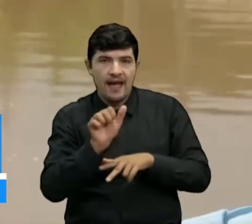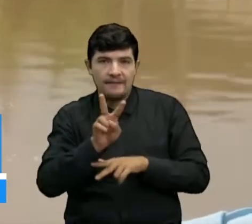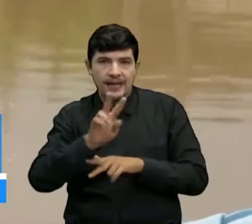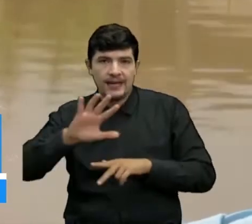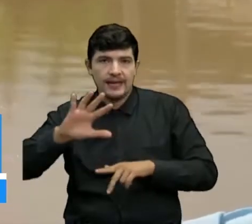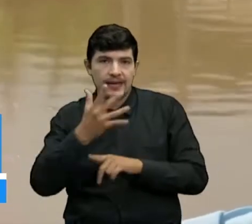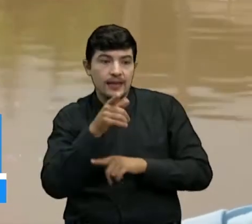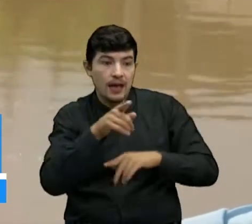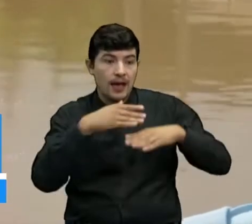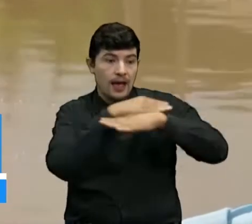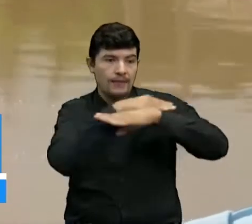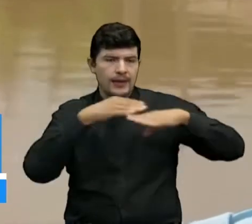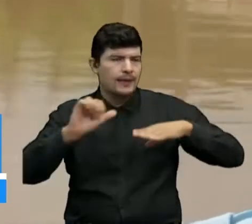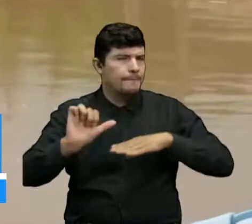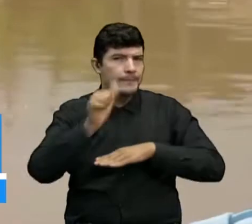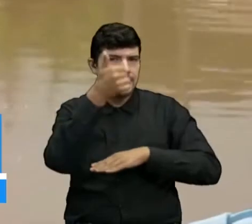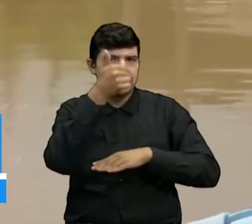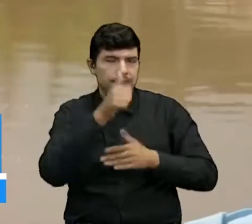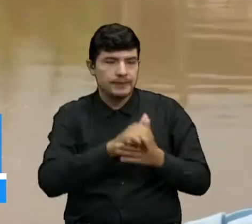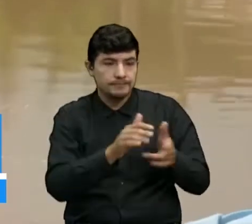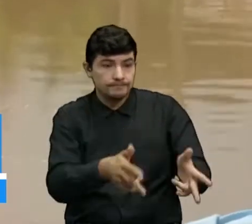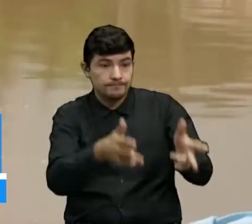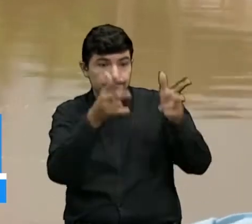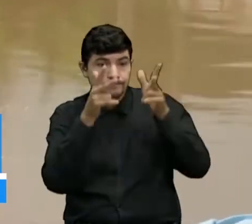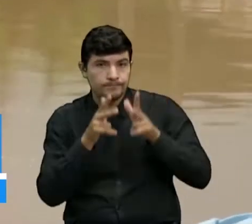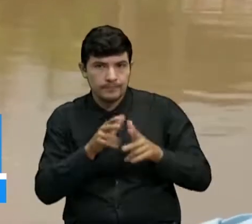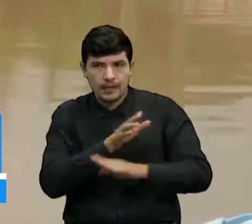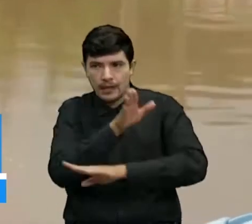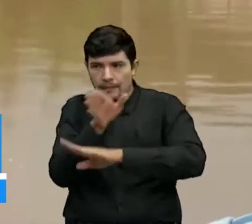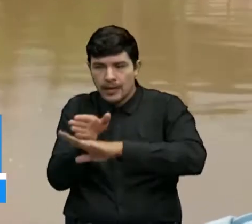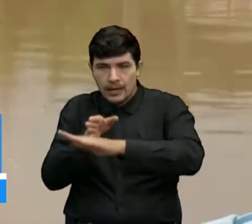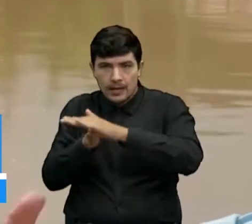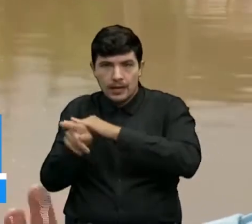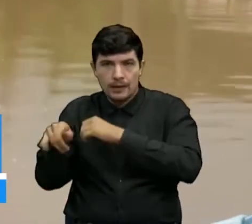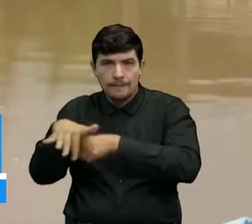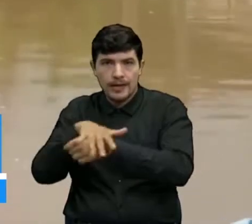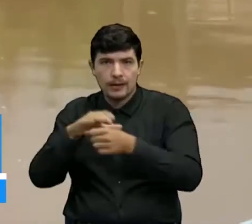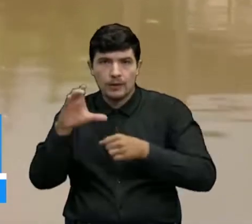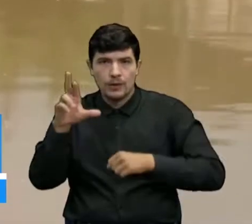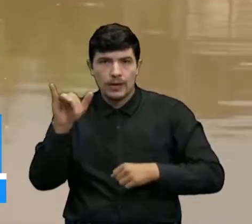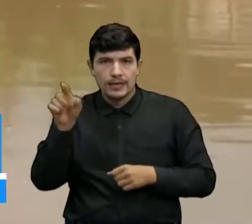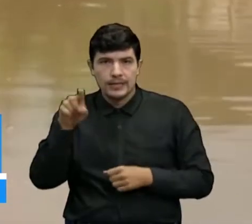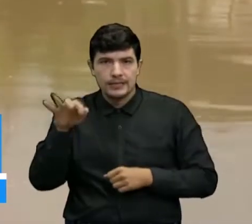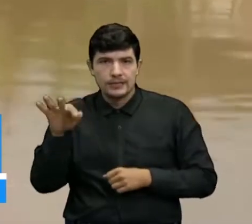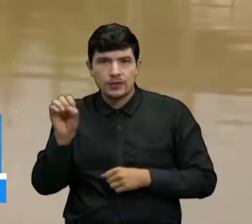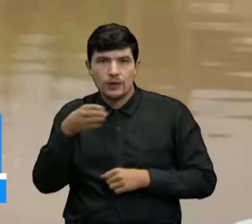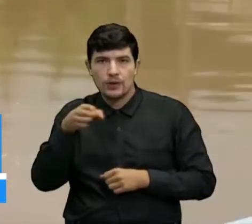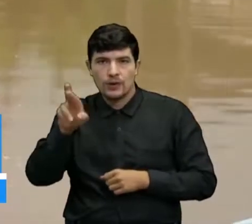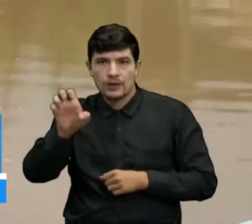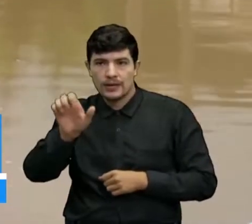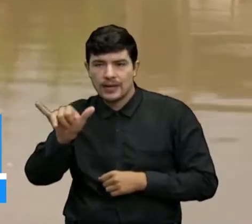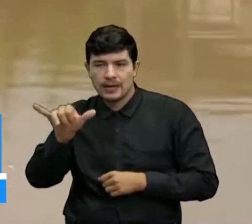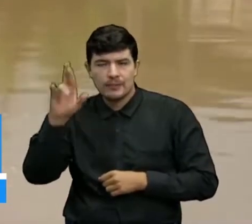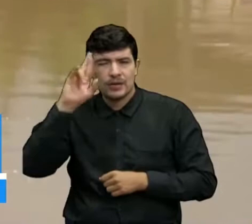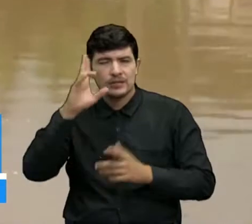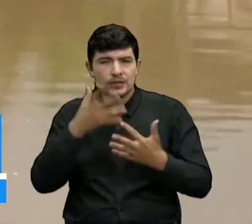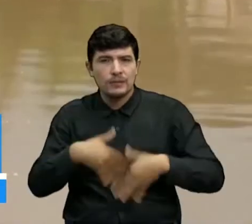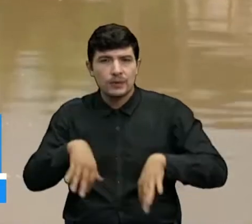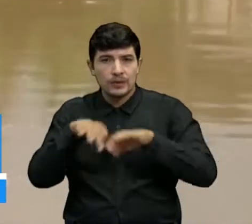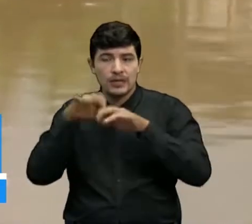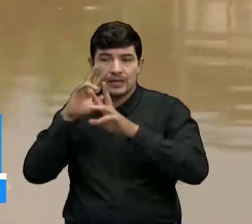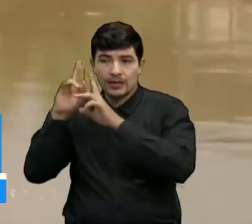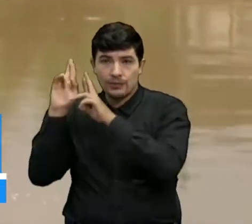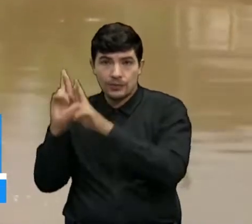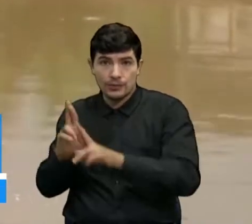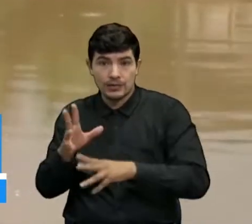principal. Y qué conlleva al monumento del barrio Cristo Rey. Es importante recalcar aquí y ante